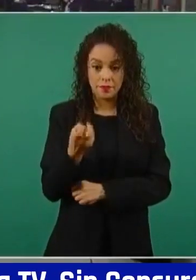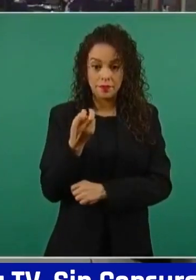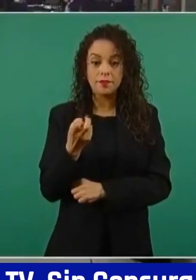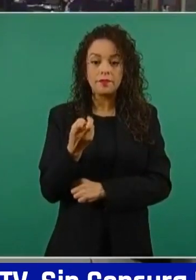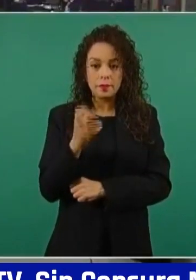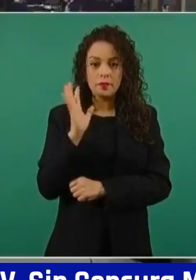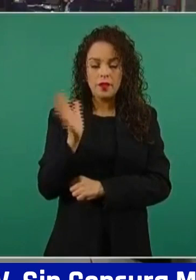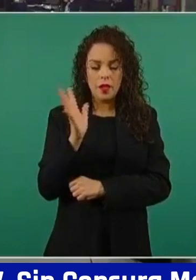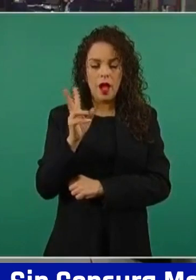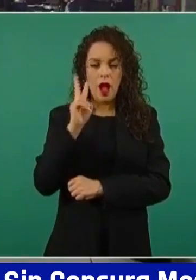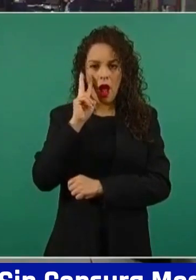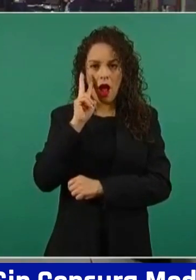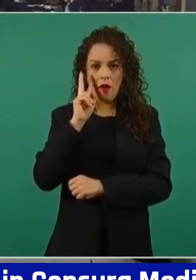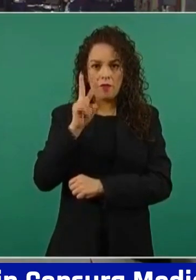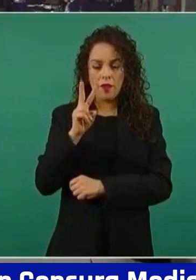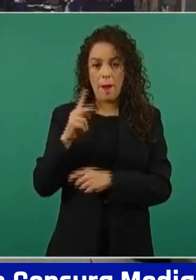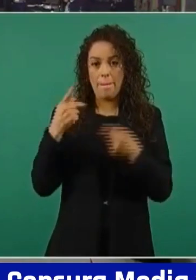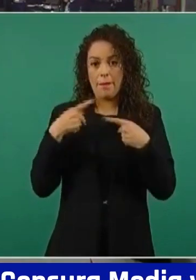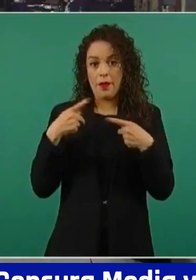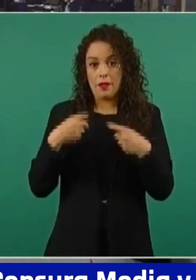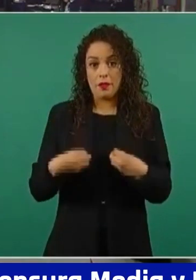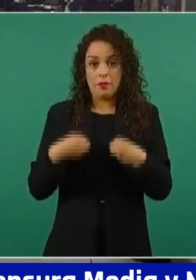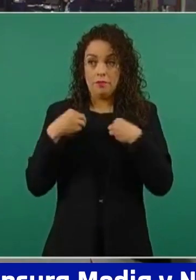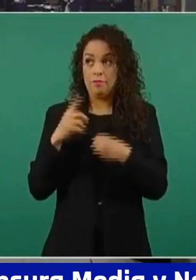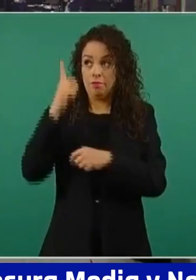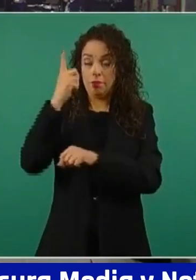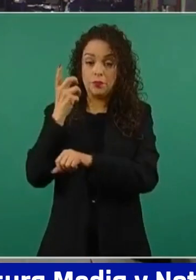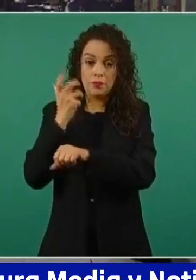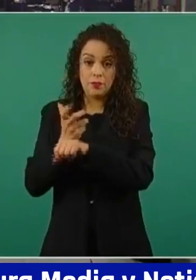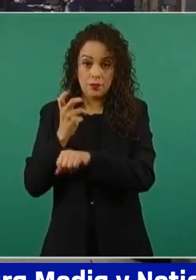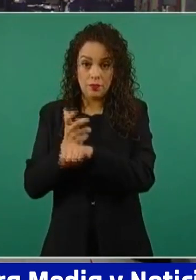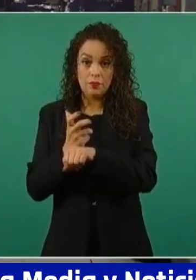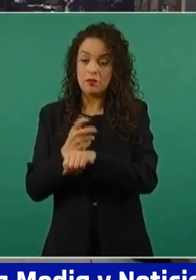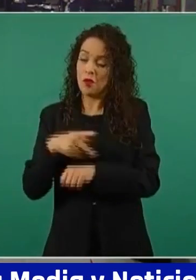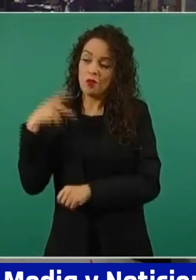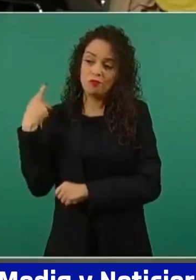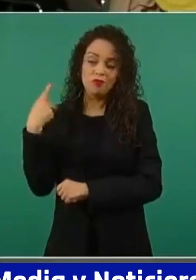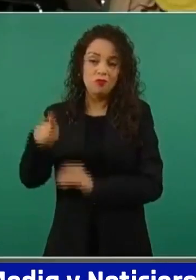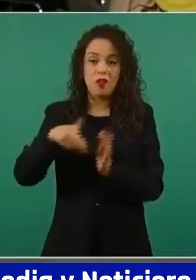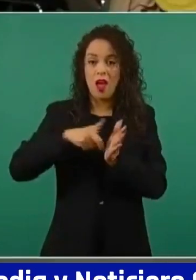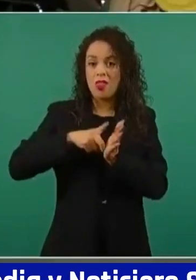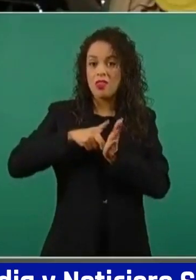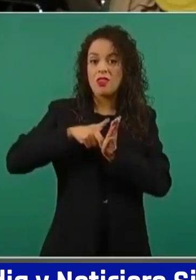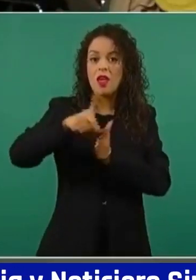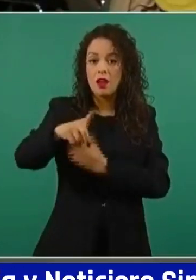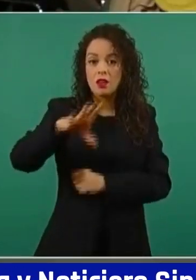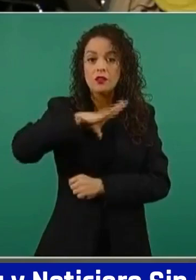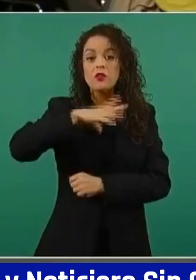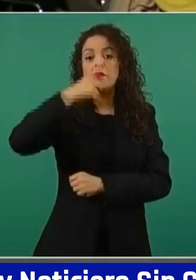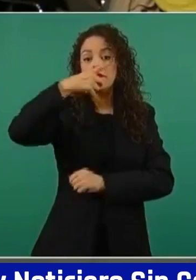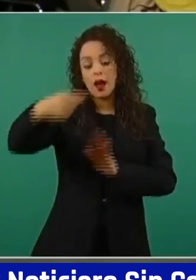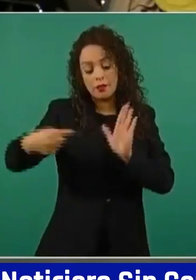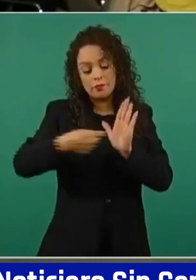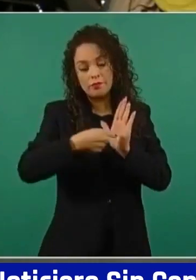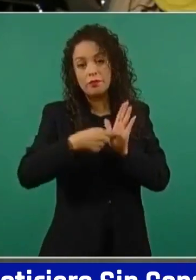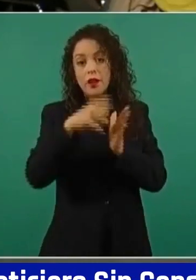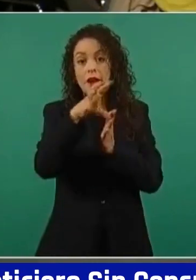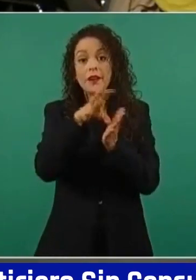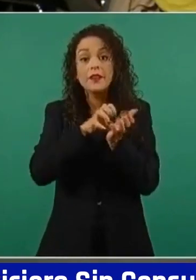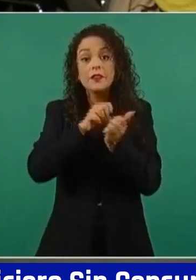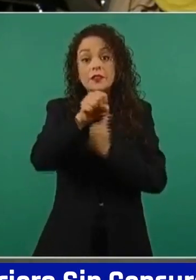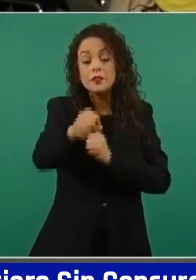los hermanos en Estados Unidos, que es un derecho constitucional. Entonces, fíjense, fíjese,